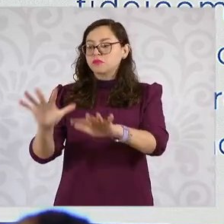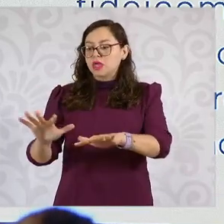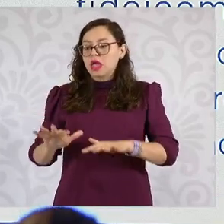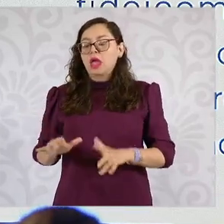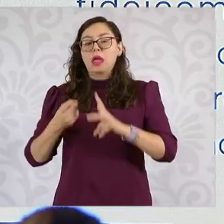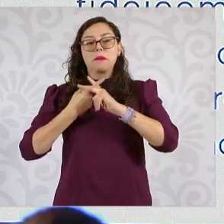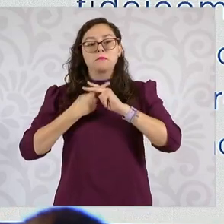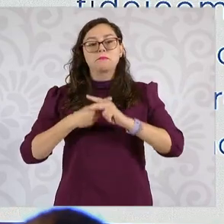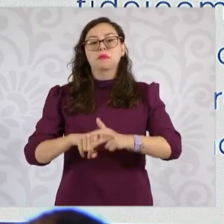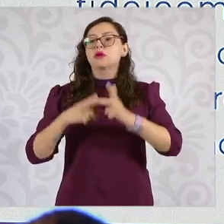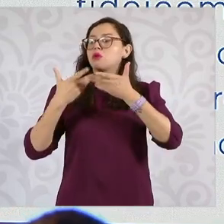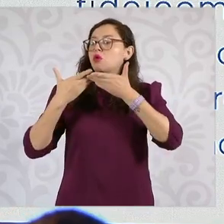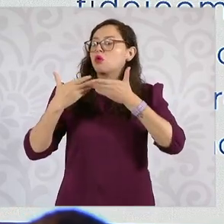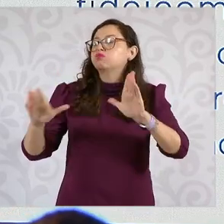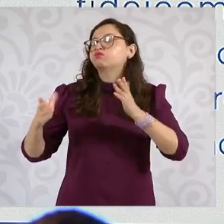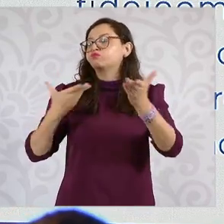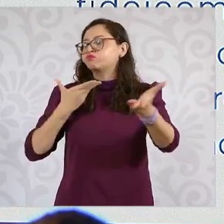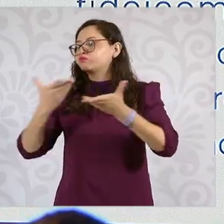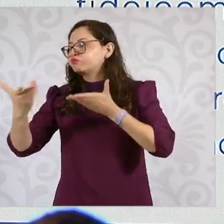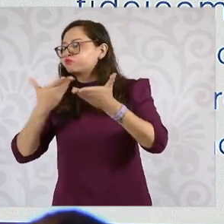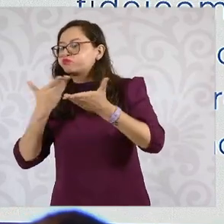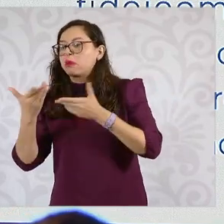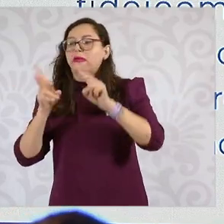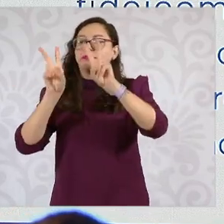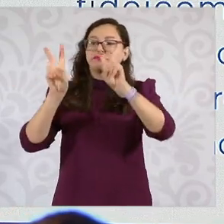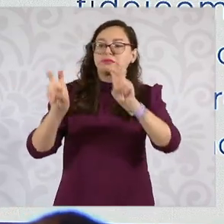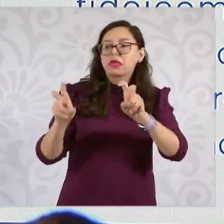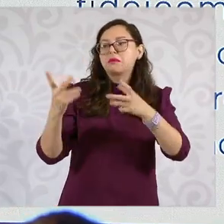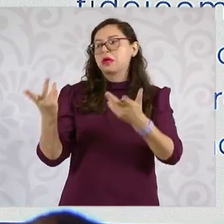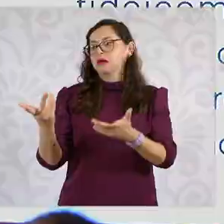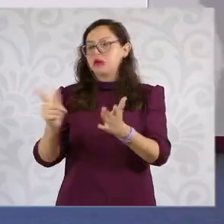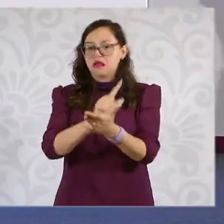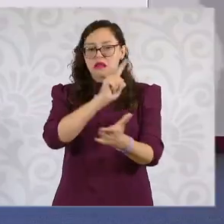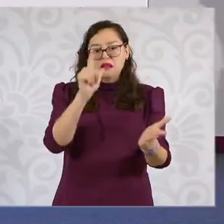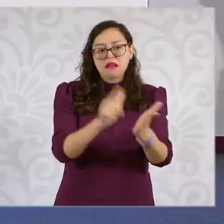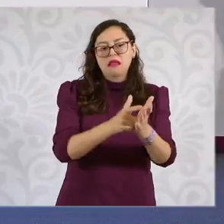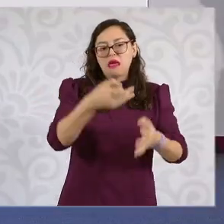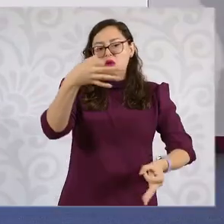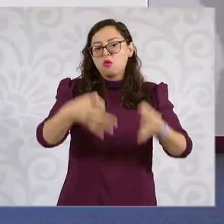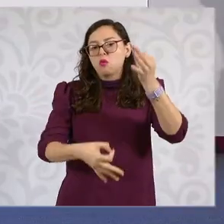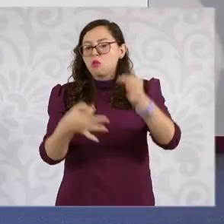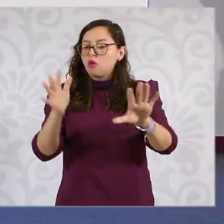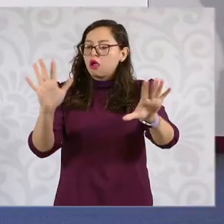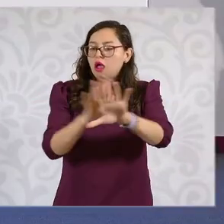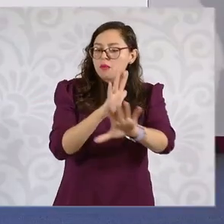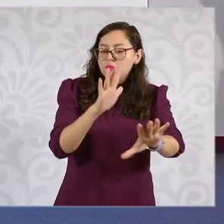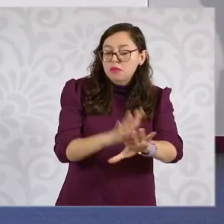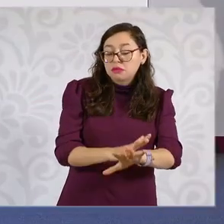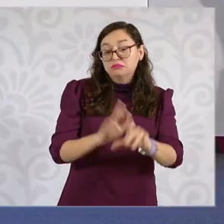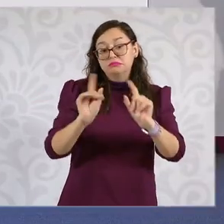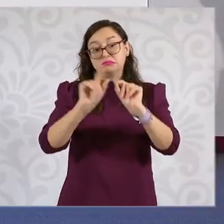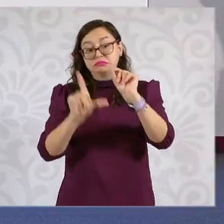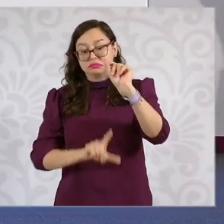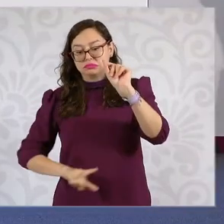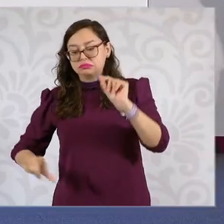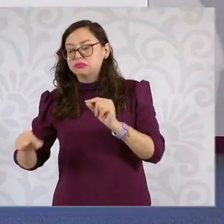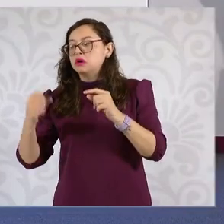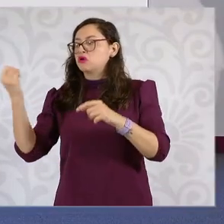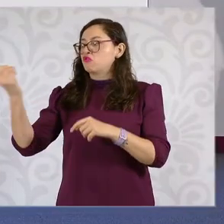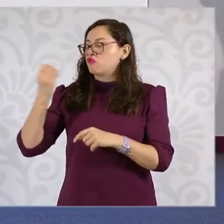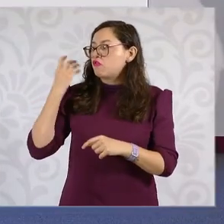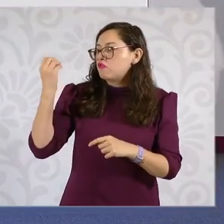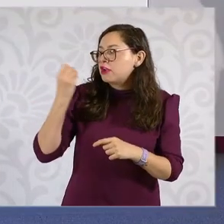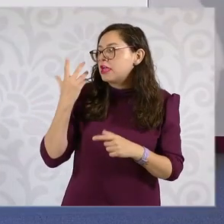al poder judicial. Se hicieron varios foros en todo el país y por esos diálogos se